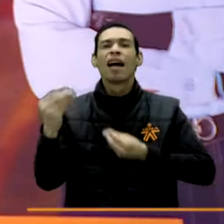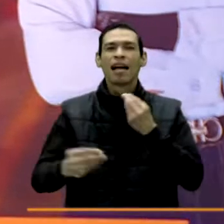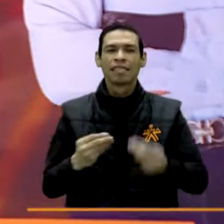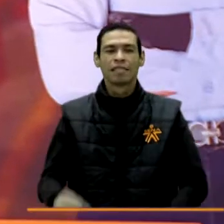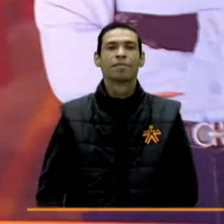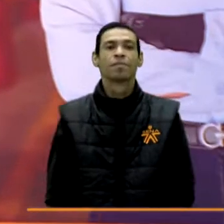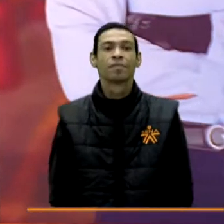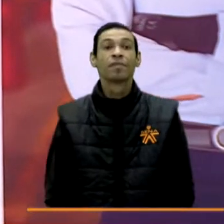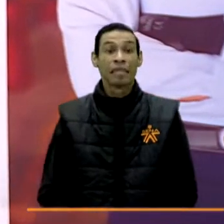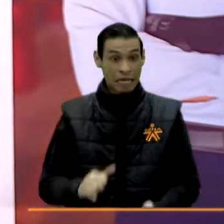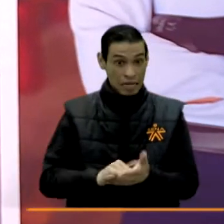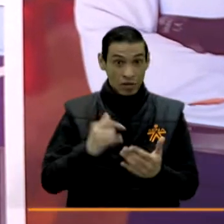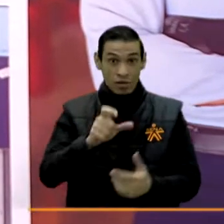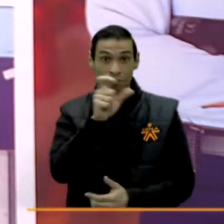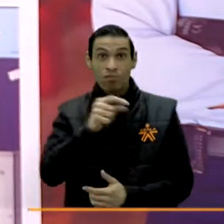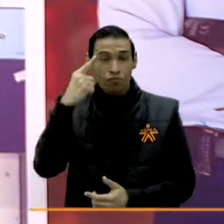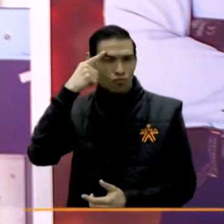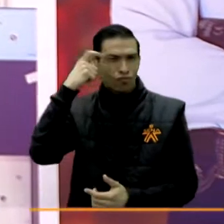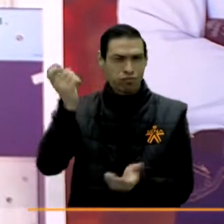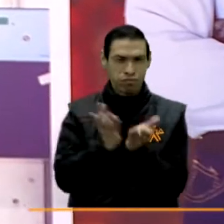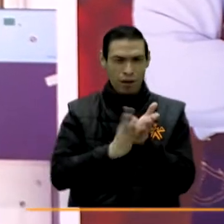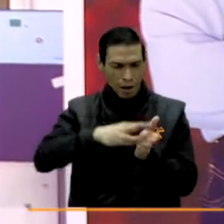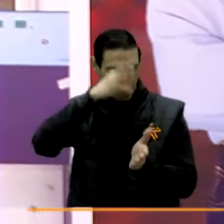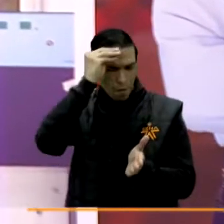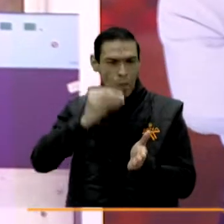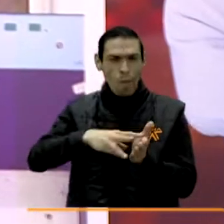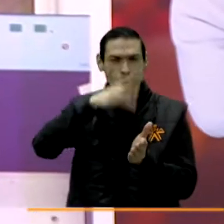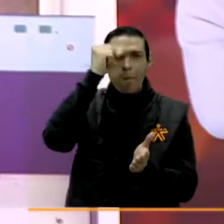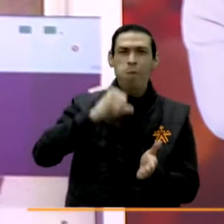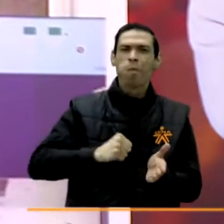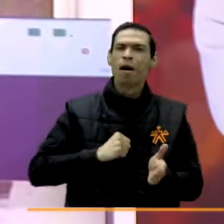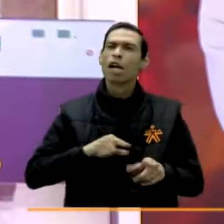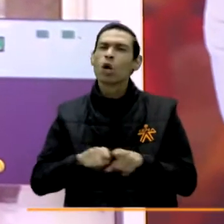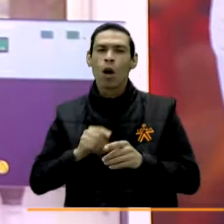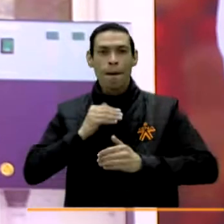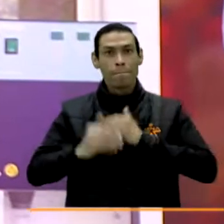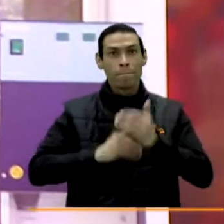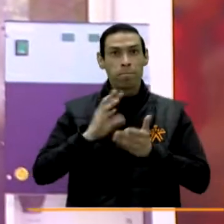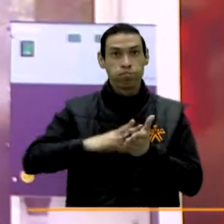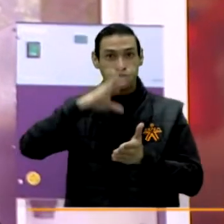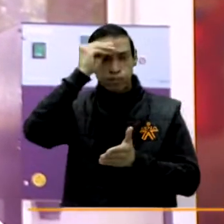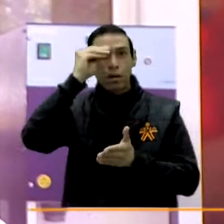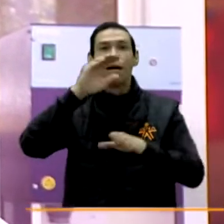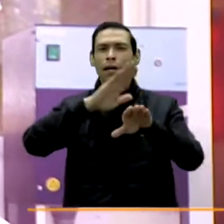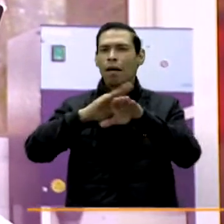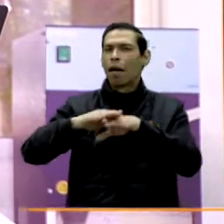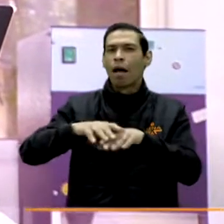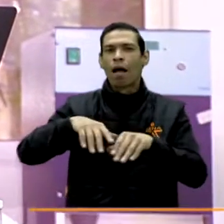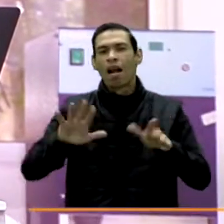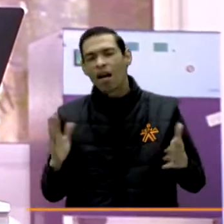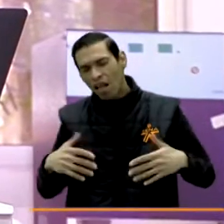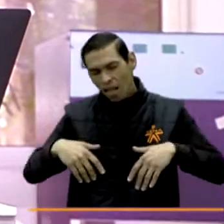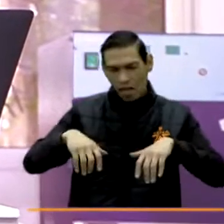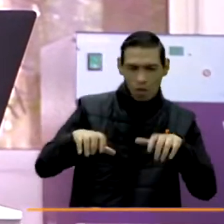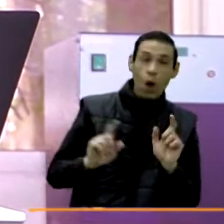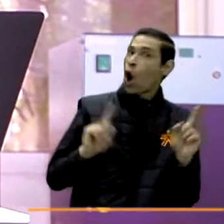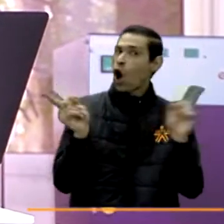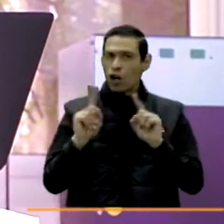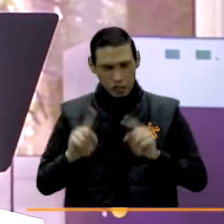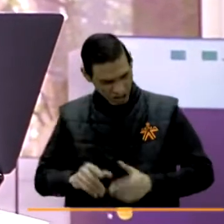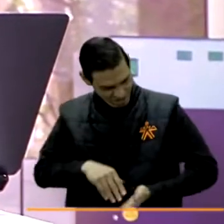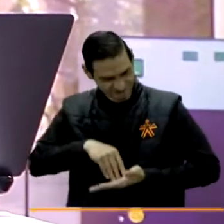soñadores, estos jóvenes guerreros del Distrito Capital, esos aprendices que se encuentran en su proceso de aprendizaje, los invitamos a no rendirse, no